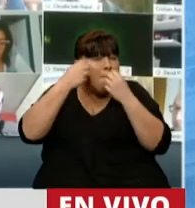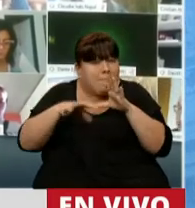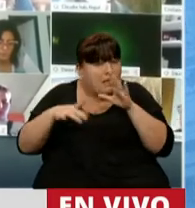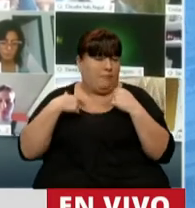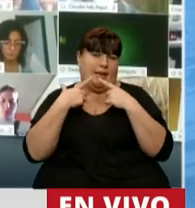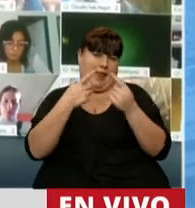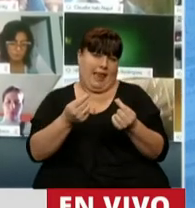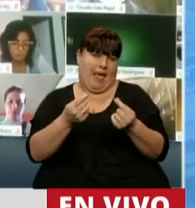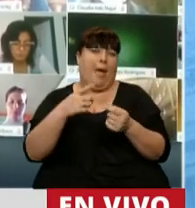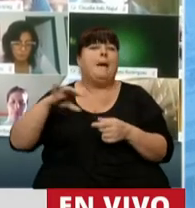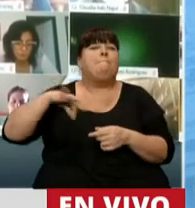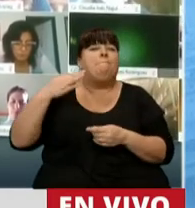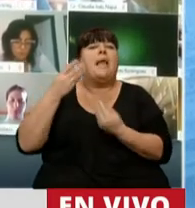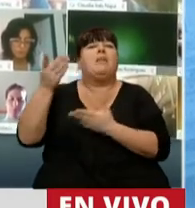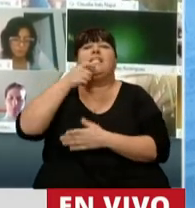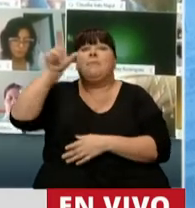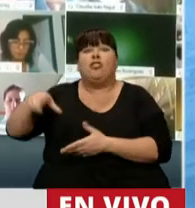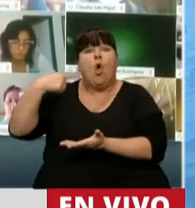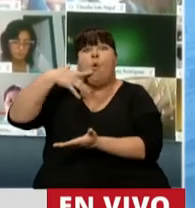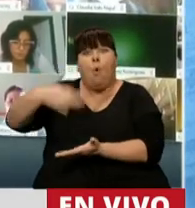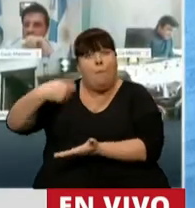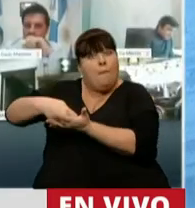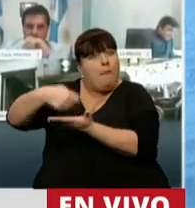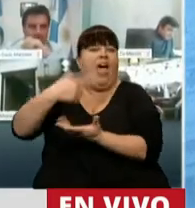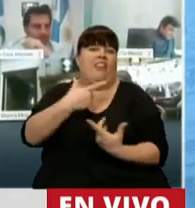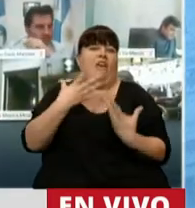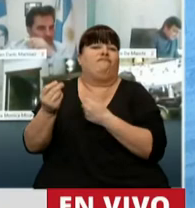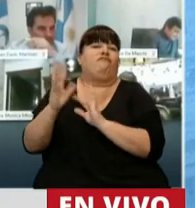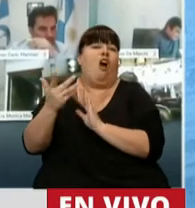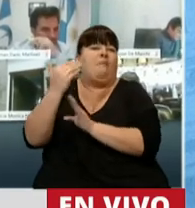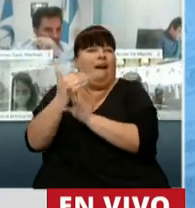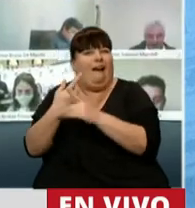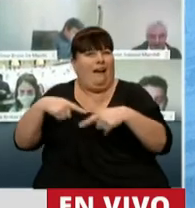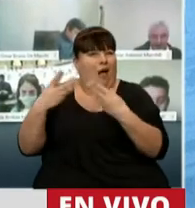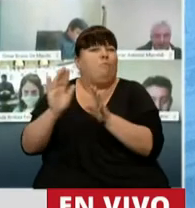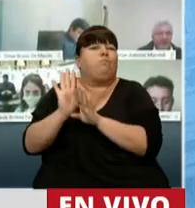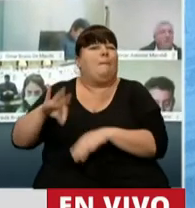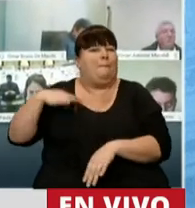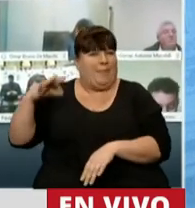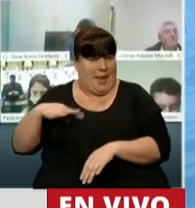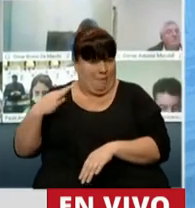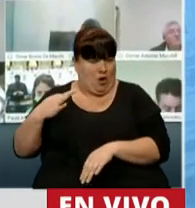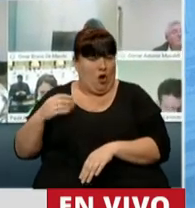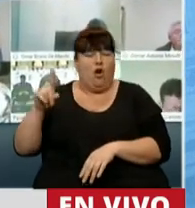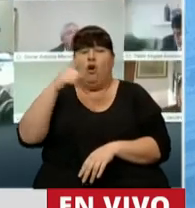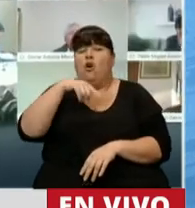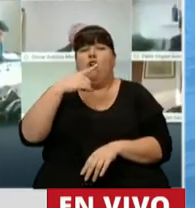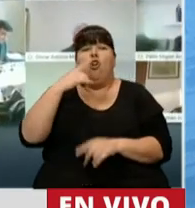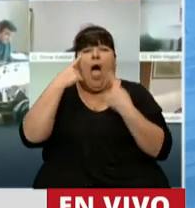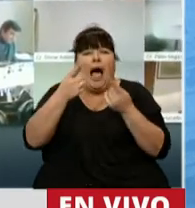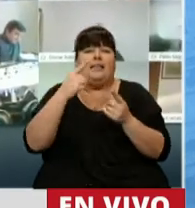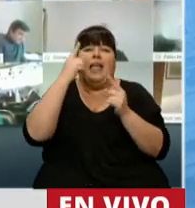de darle un premio a los buenos contribuyentes. Al no haber sido entendidas las principales razones